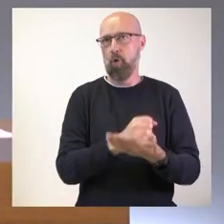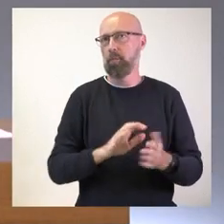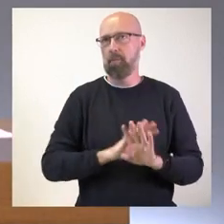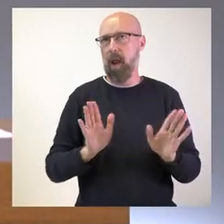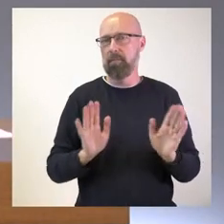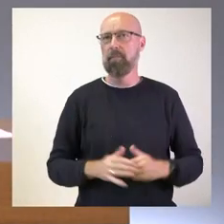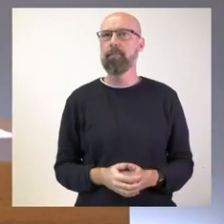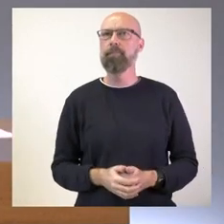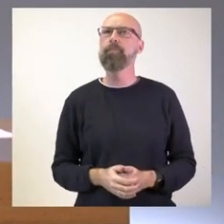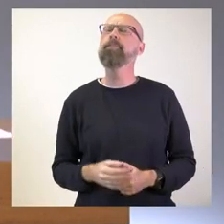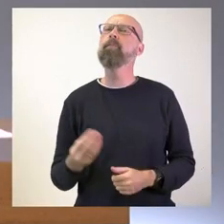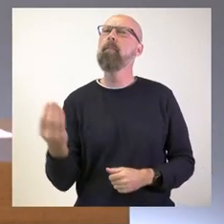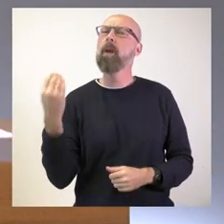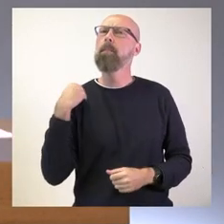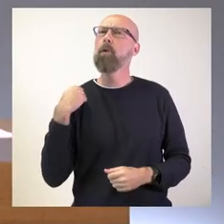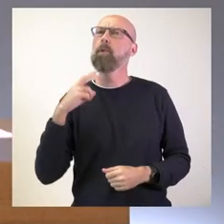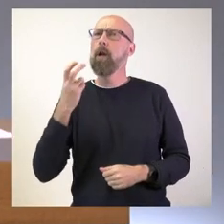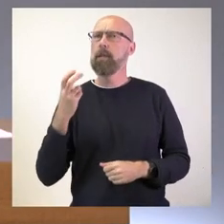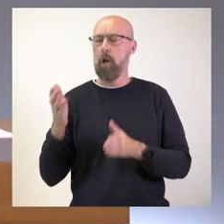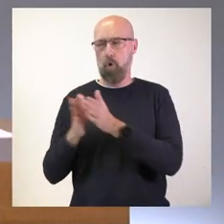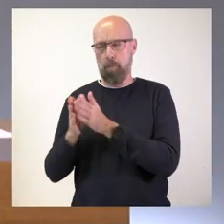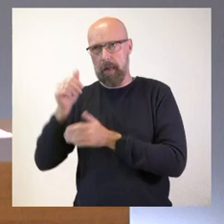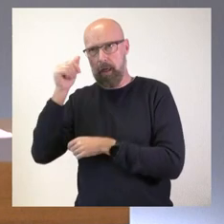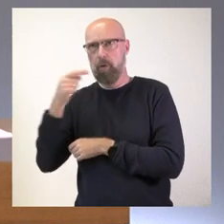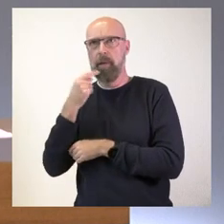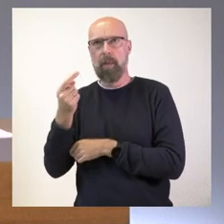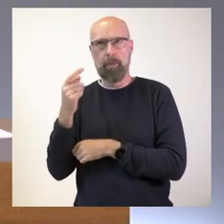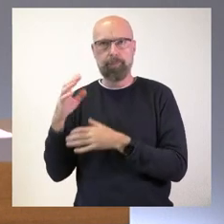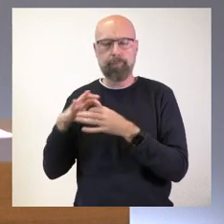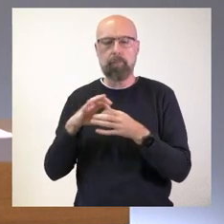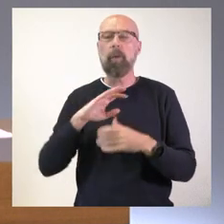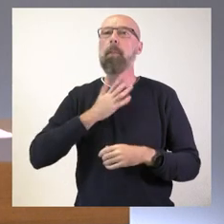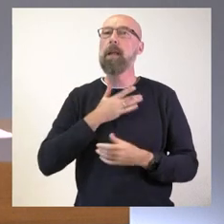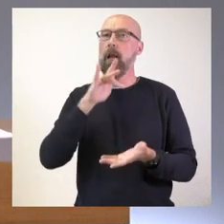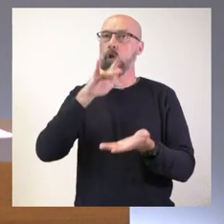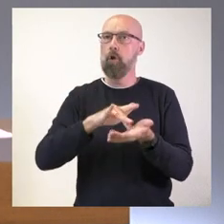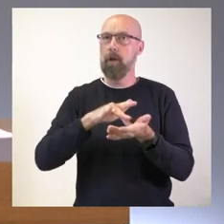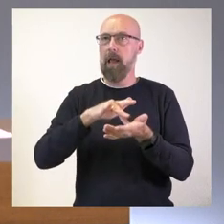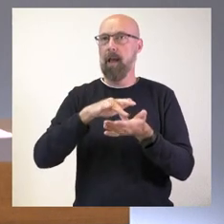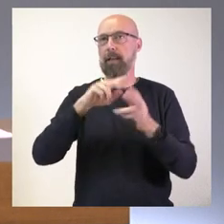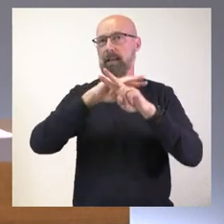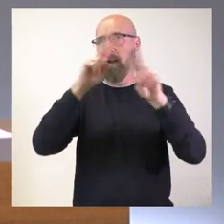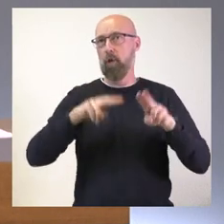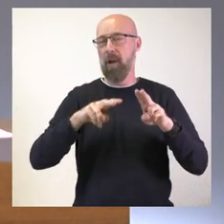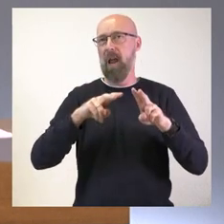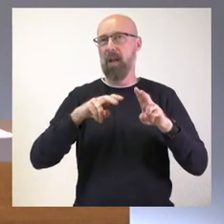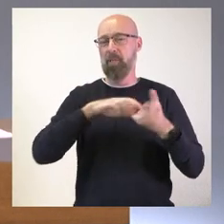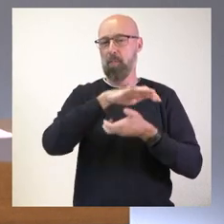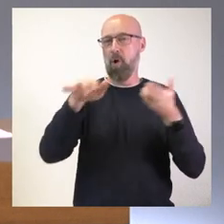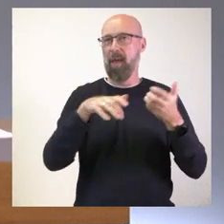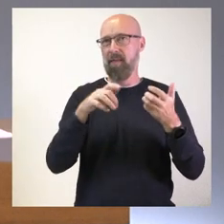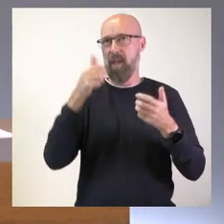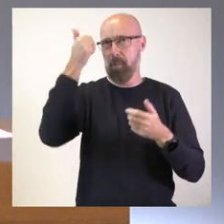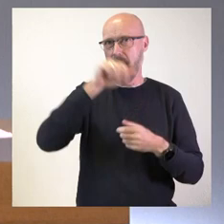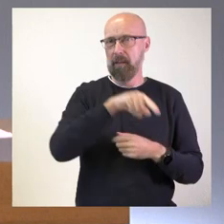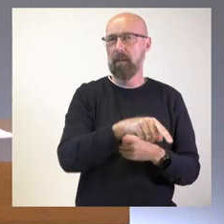ahondando en la pregunta de mi compañero, mañana se celebra el Día Internacional de la Violencia contra la Mujer. No sé si en